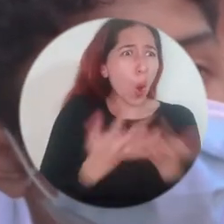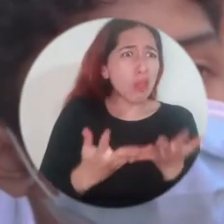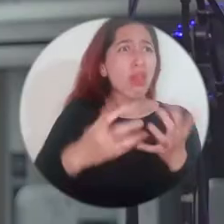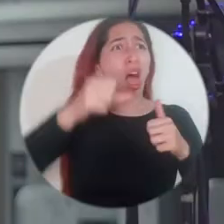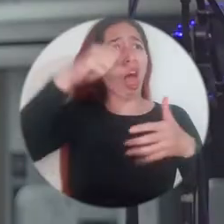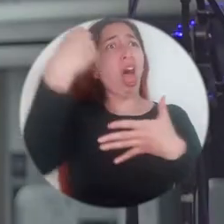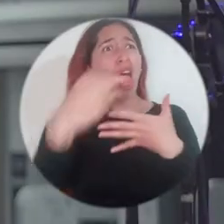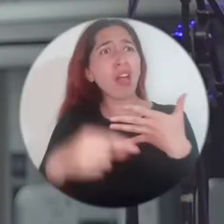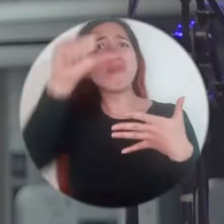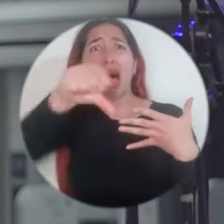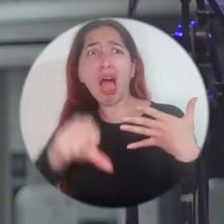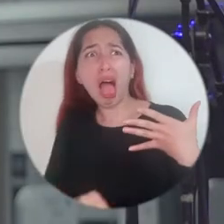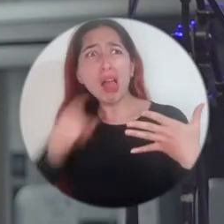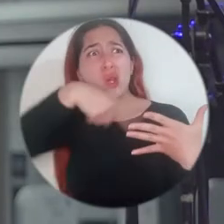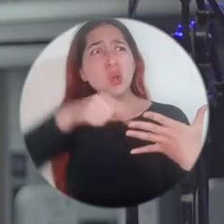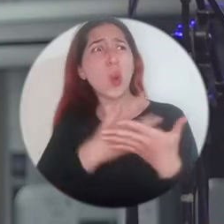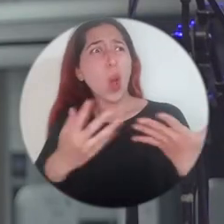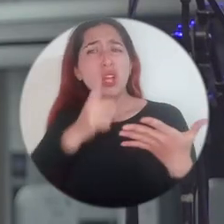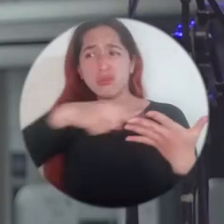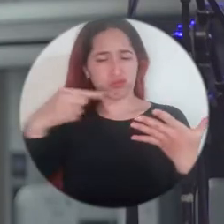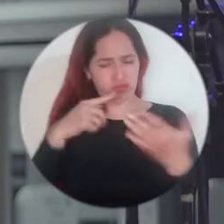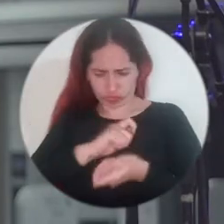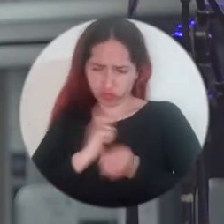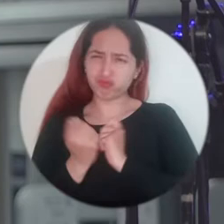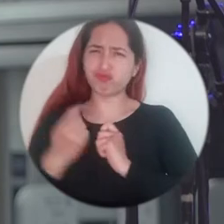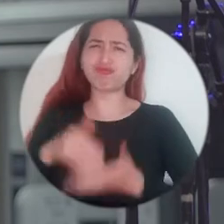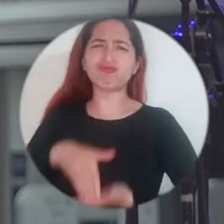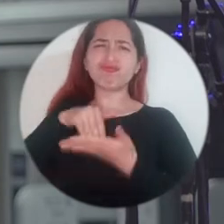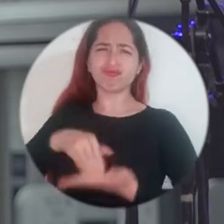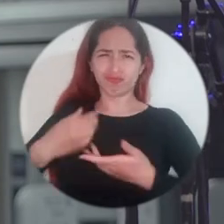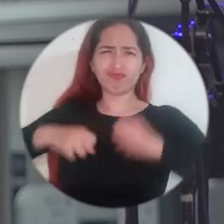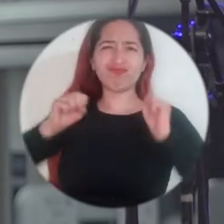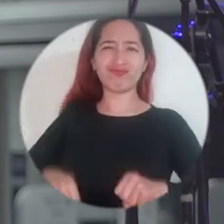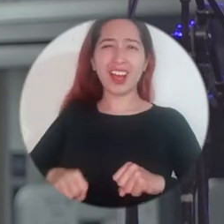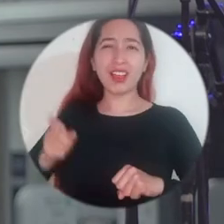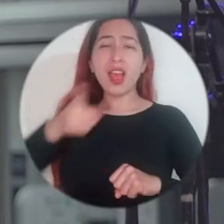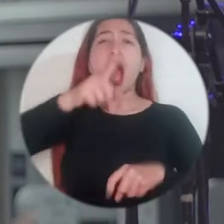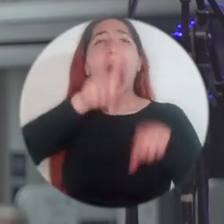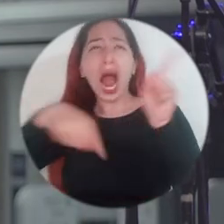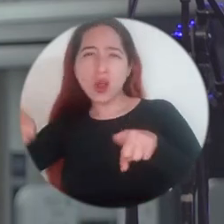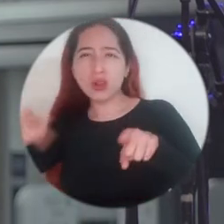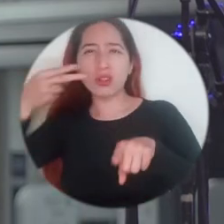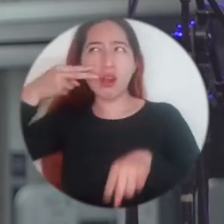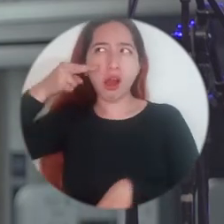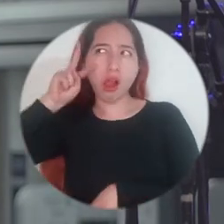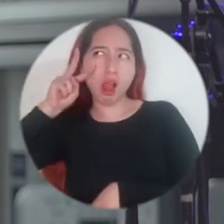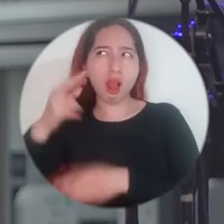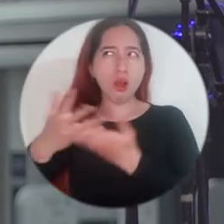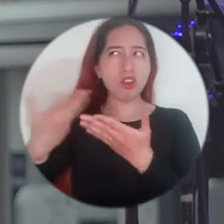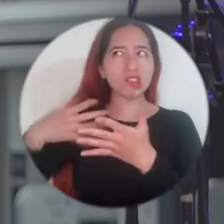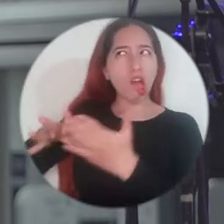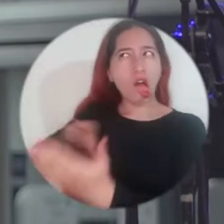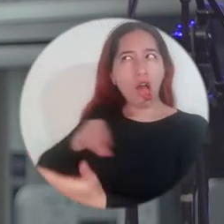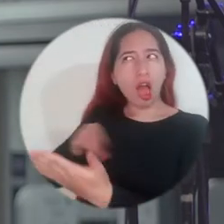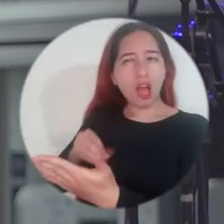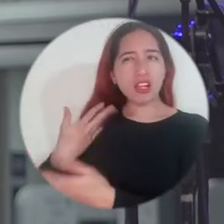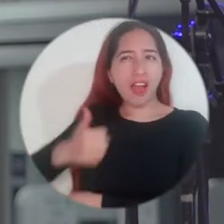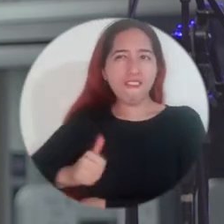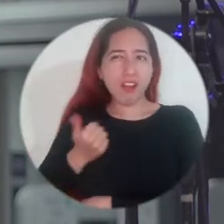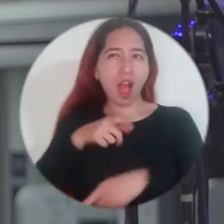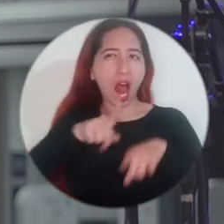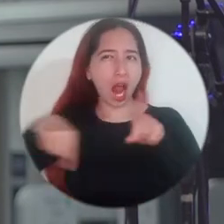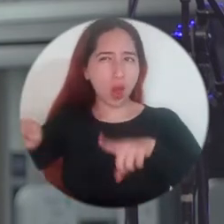mal. El mundo está lleno de gente que quiere recoger frutos de árboles que nunca sembraron. Solo quieren aprovecharse de lo que otros hicieron,